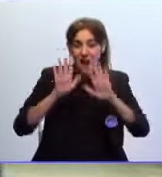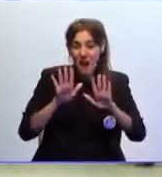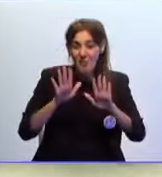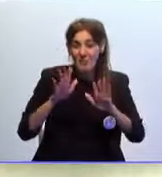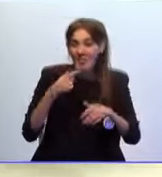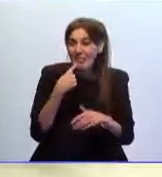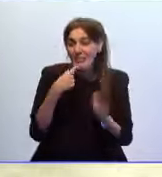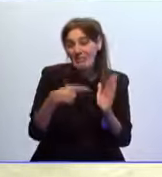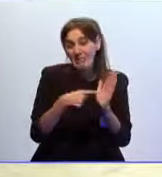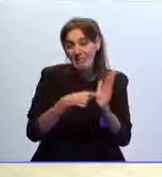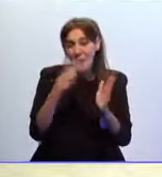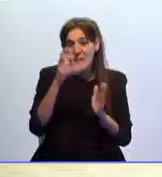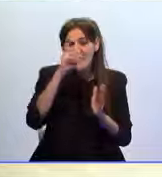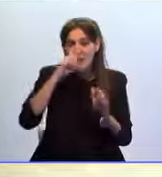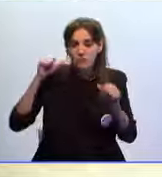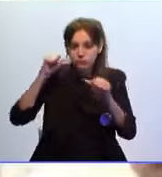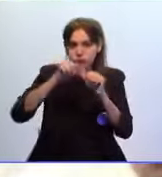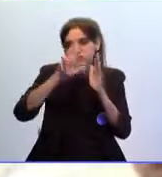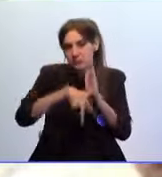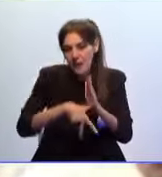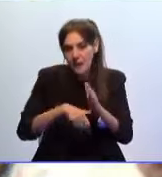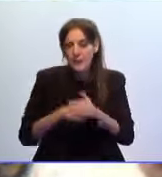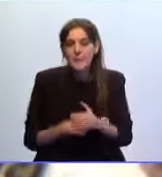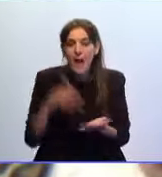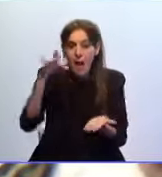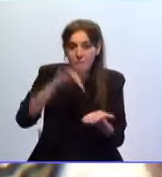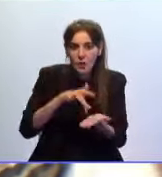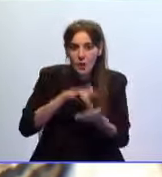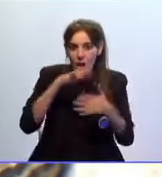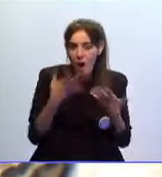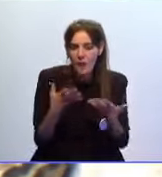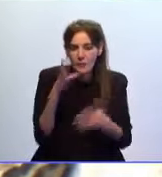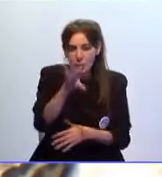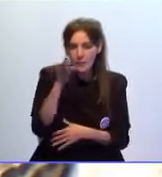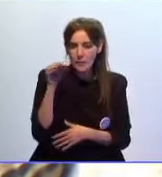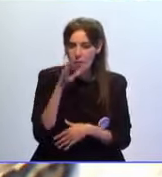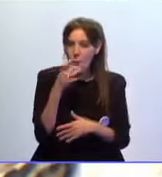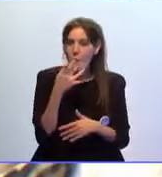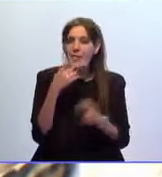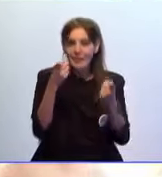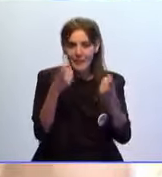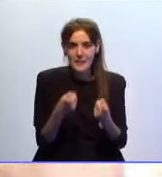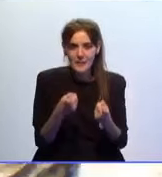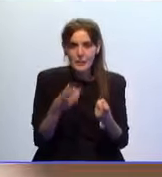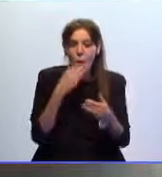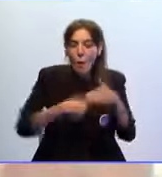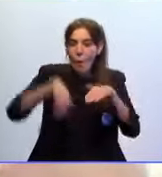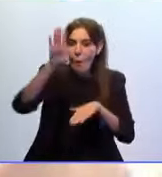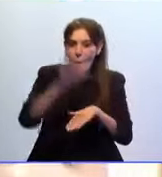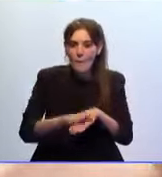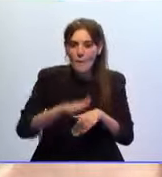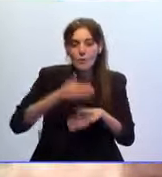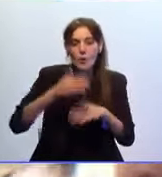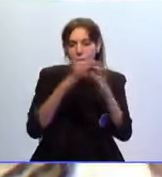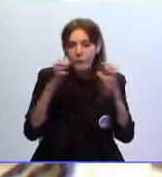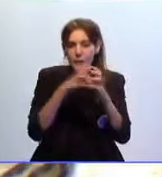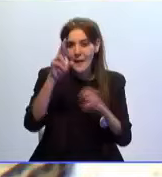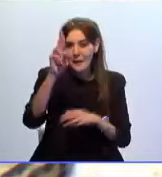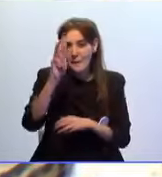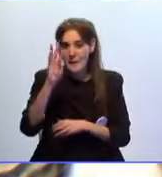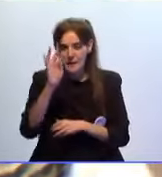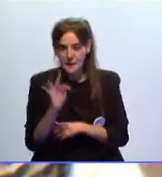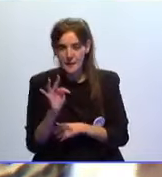afeado que llegue con 20 años de retraso. Entendemos que es más que necesario y un primer paso hacia la tan ansiada RPT